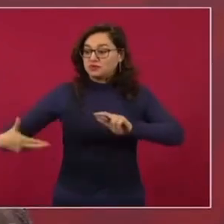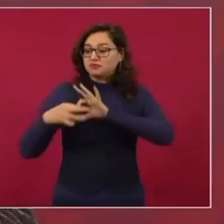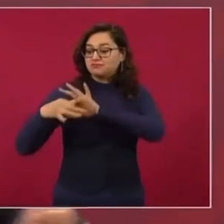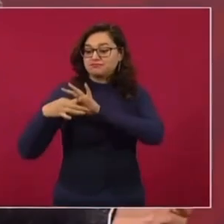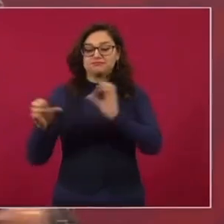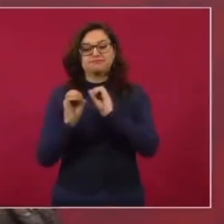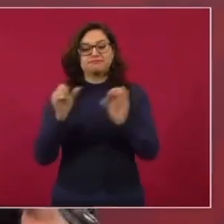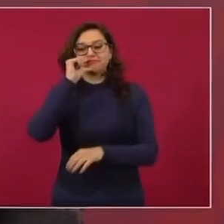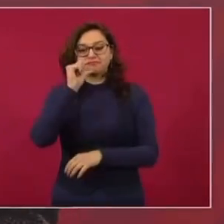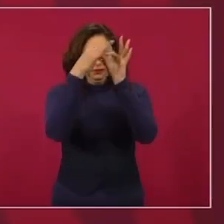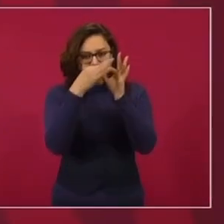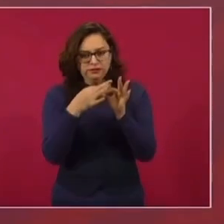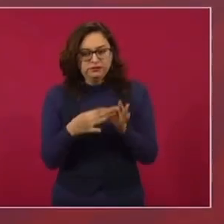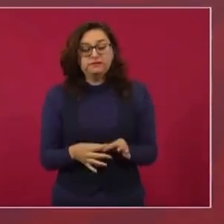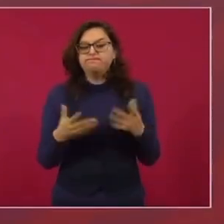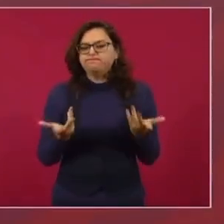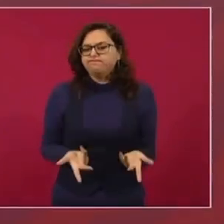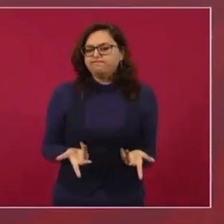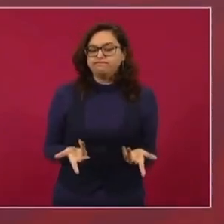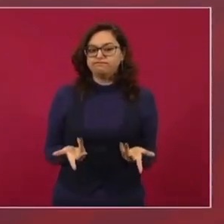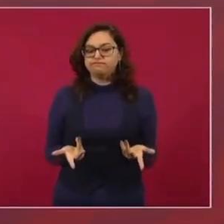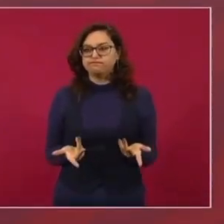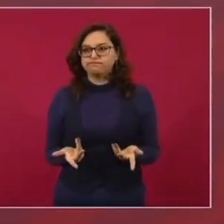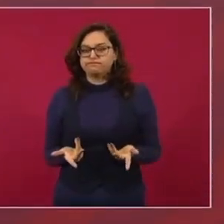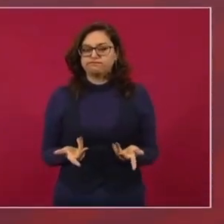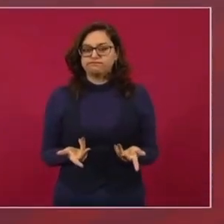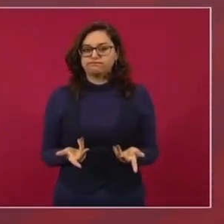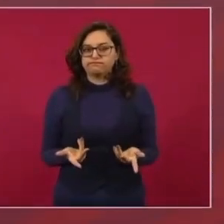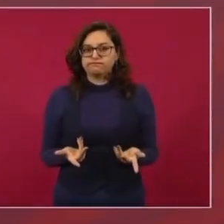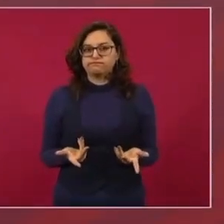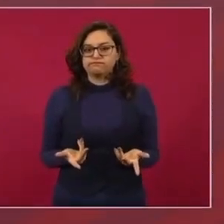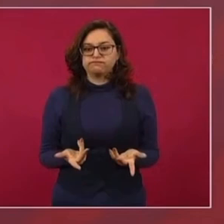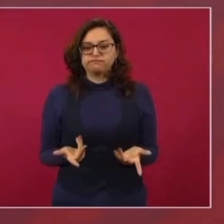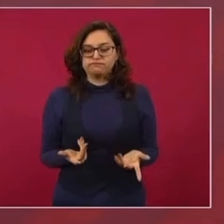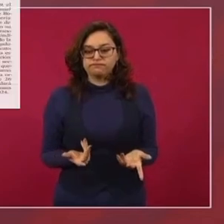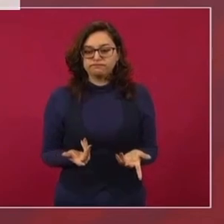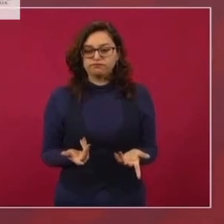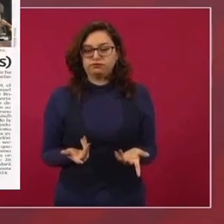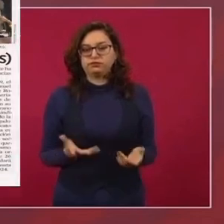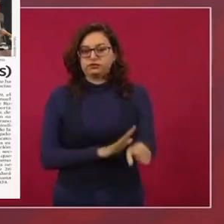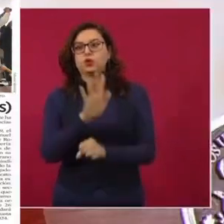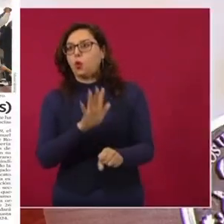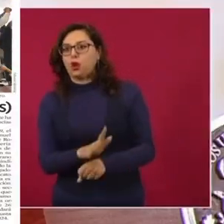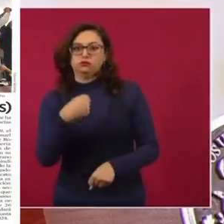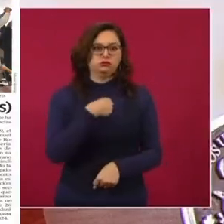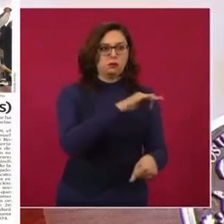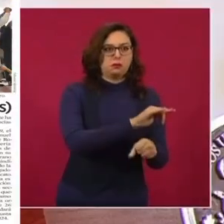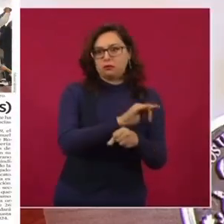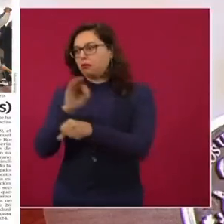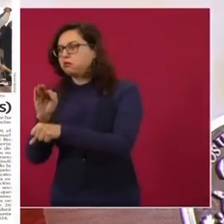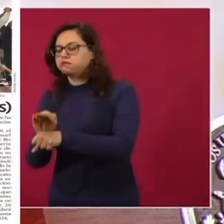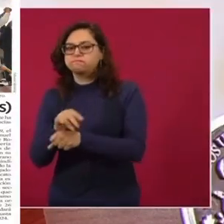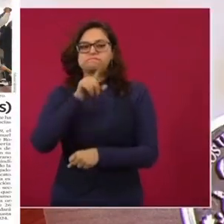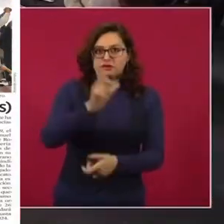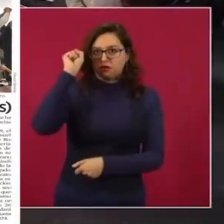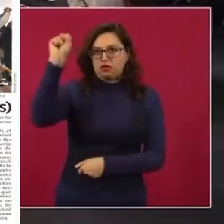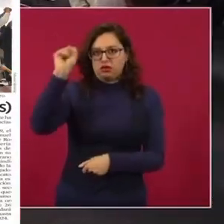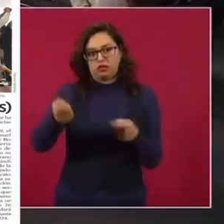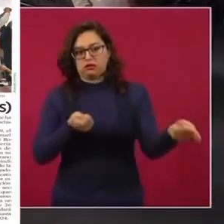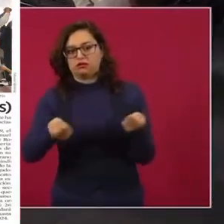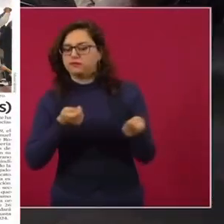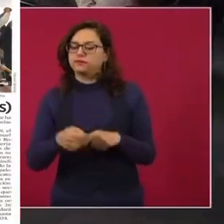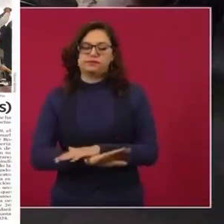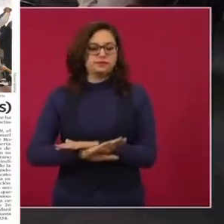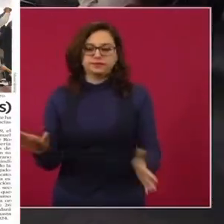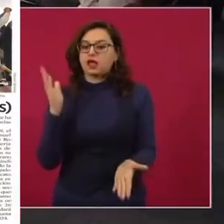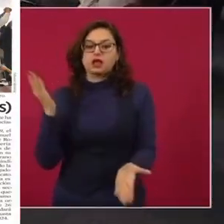ninguna vinculación. No hay ningún candidato predilecto, ya no hay sindicatos de Estado, eso es